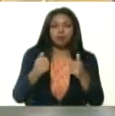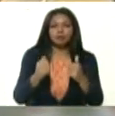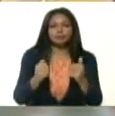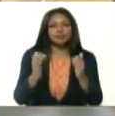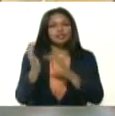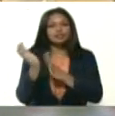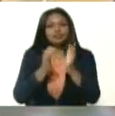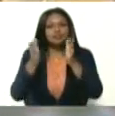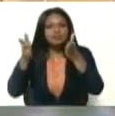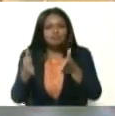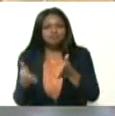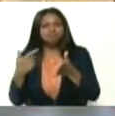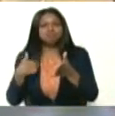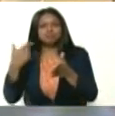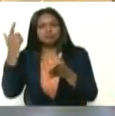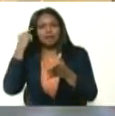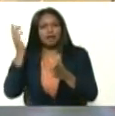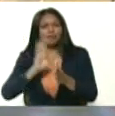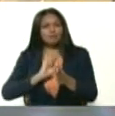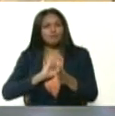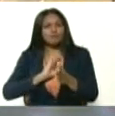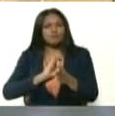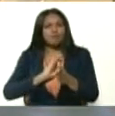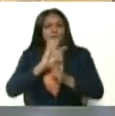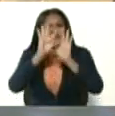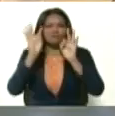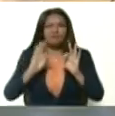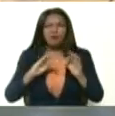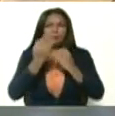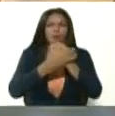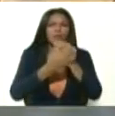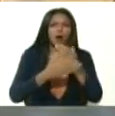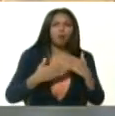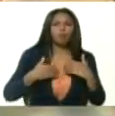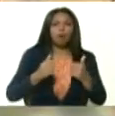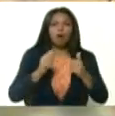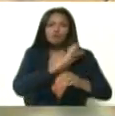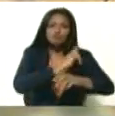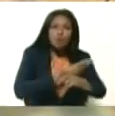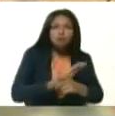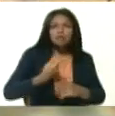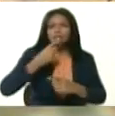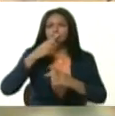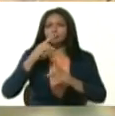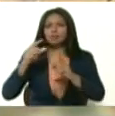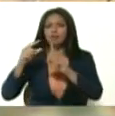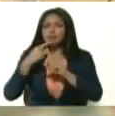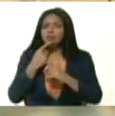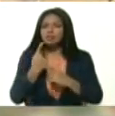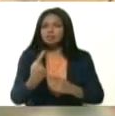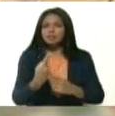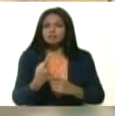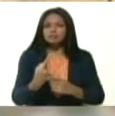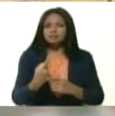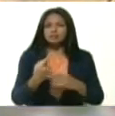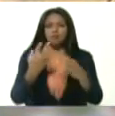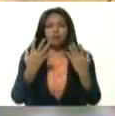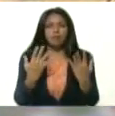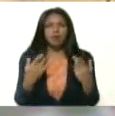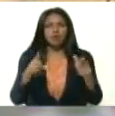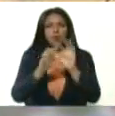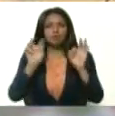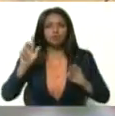tiene su estilo propio de curar. Lo hace con la fuerza de su palabra y los gestos de sus manos.